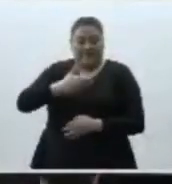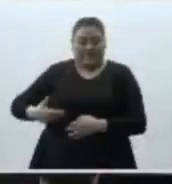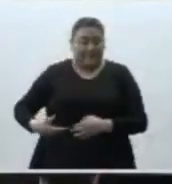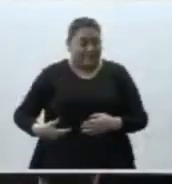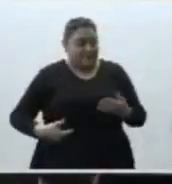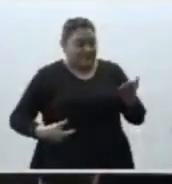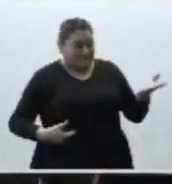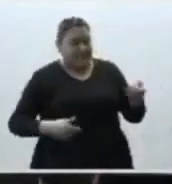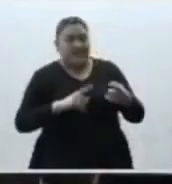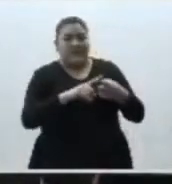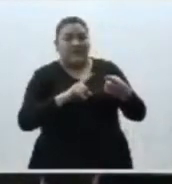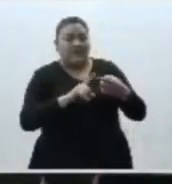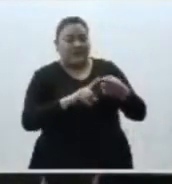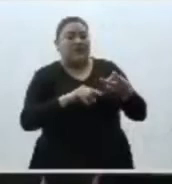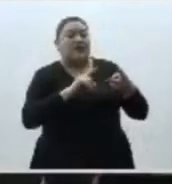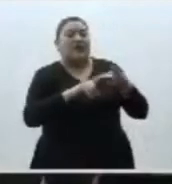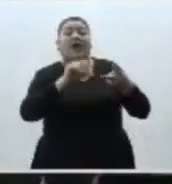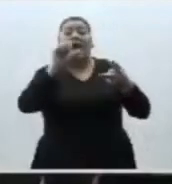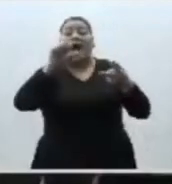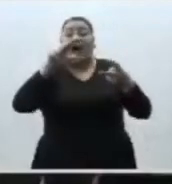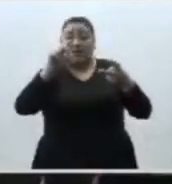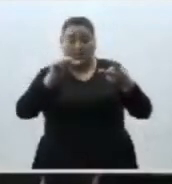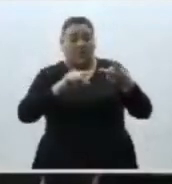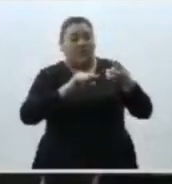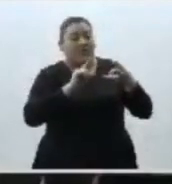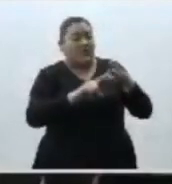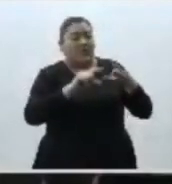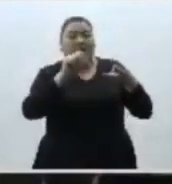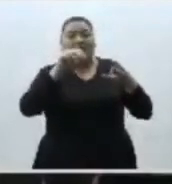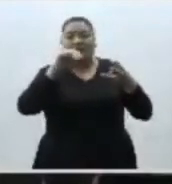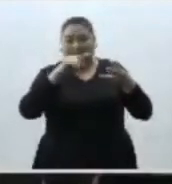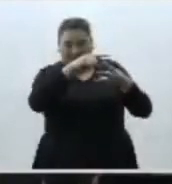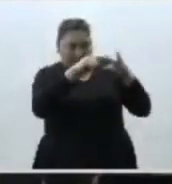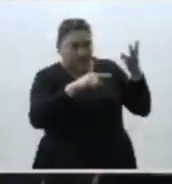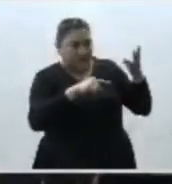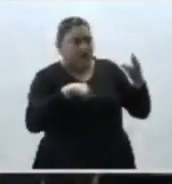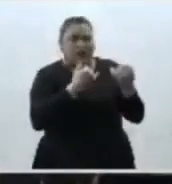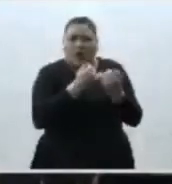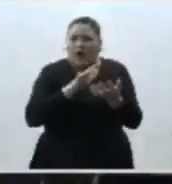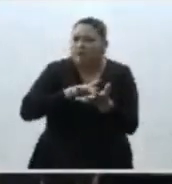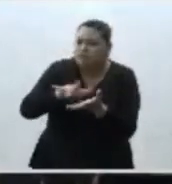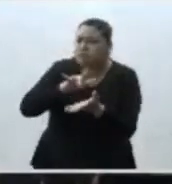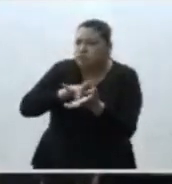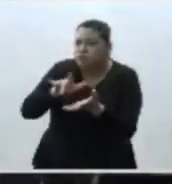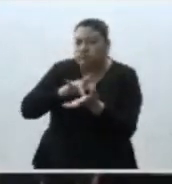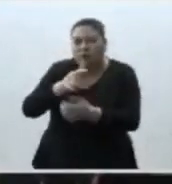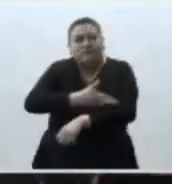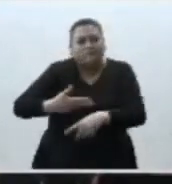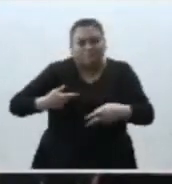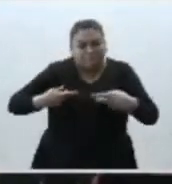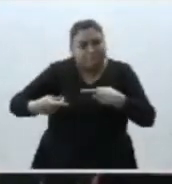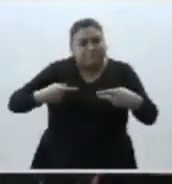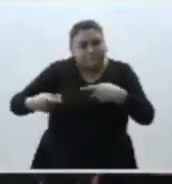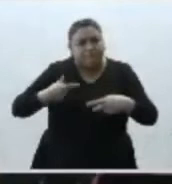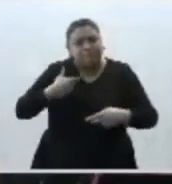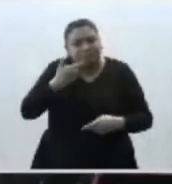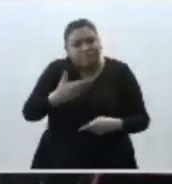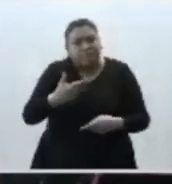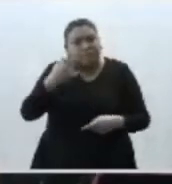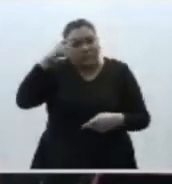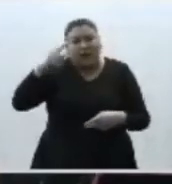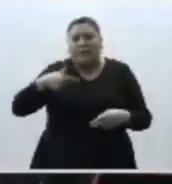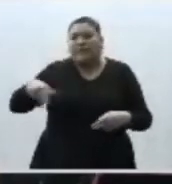magistrado Alejandro Avante, al magistrado Silvadaya, quienes no solo nos han auxiliado en estas tareas de cultura